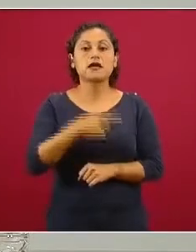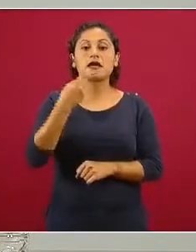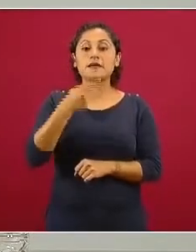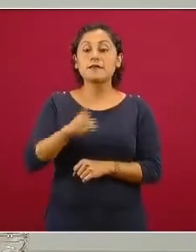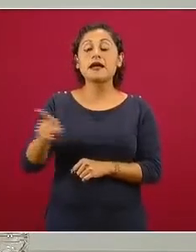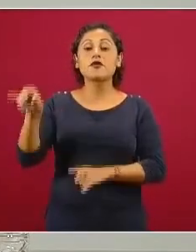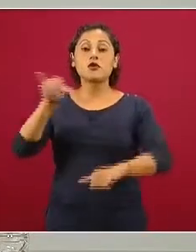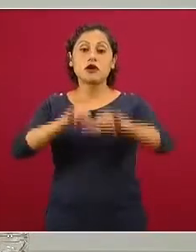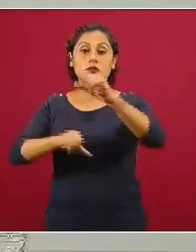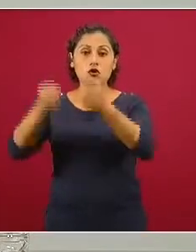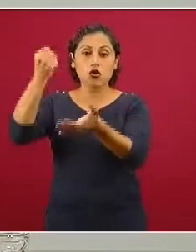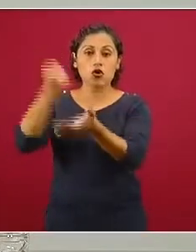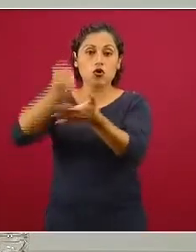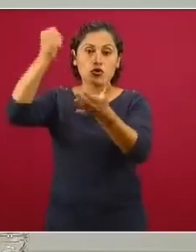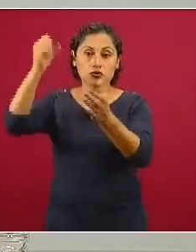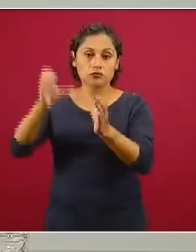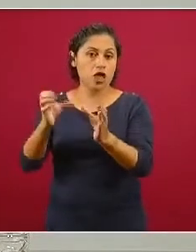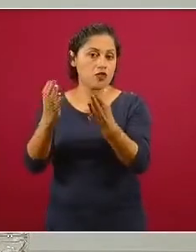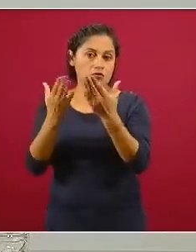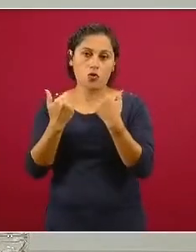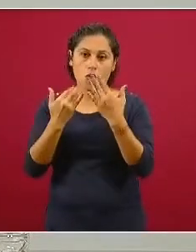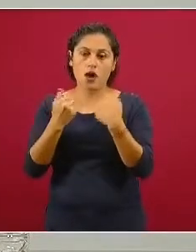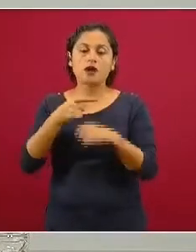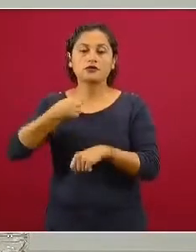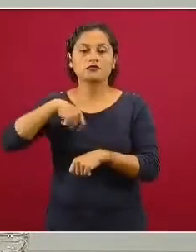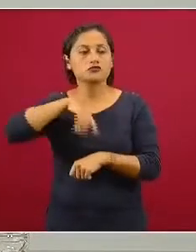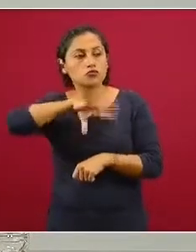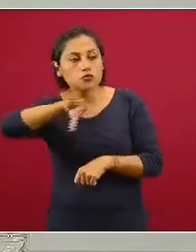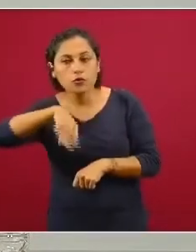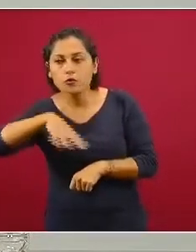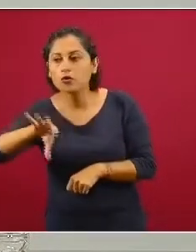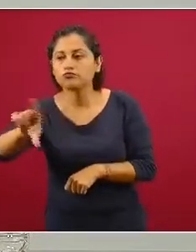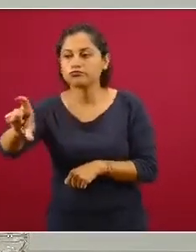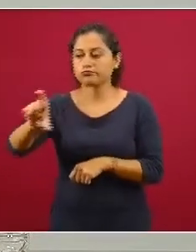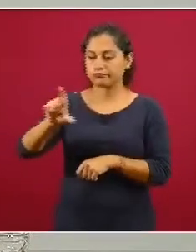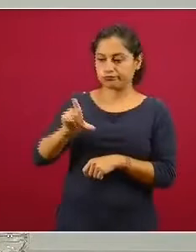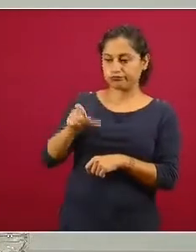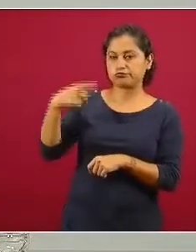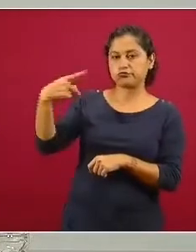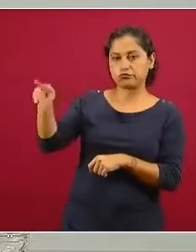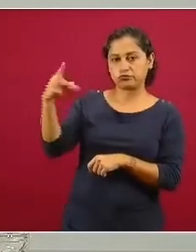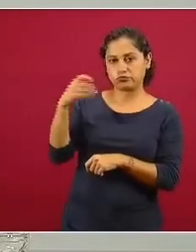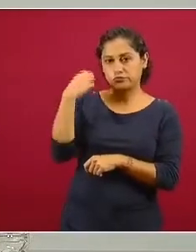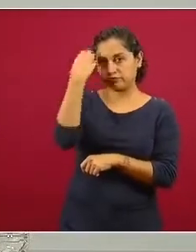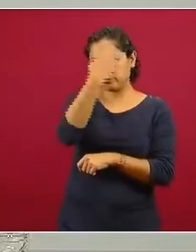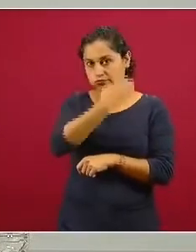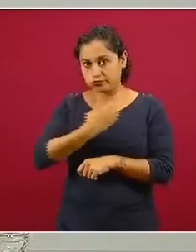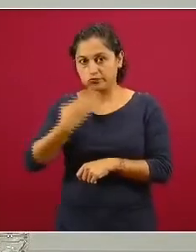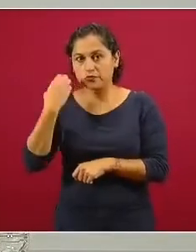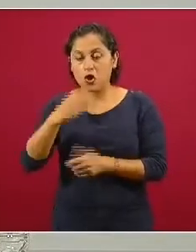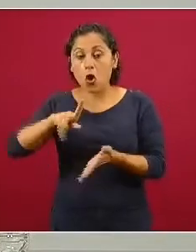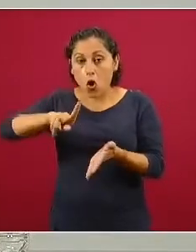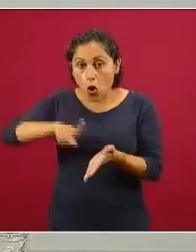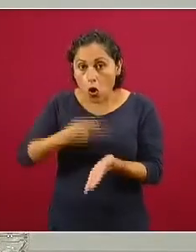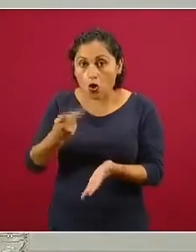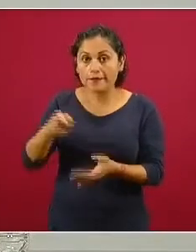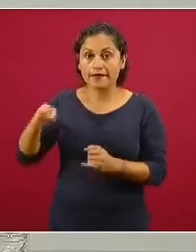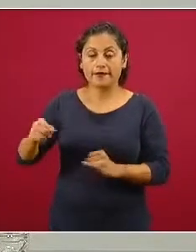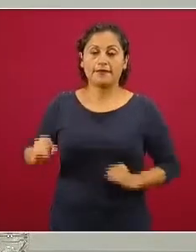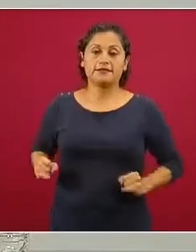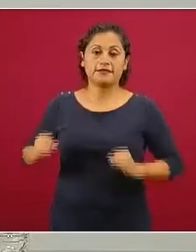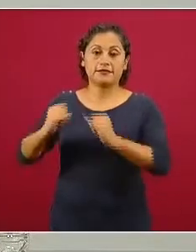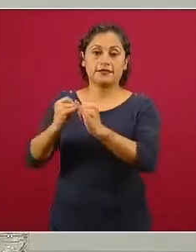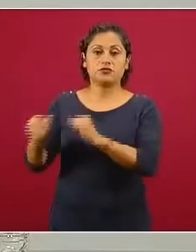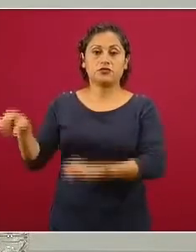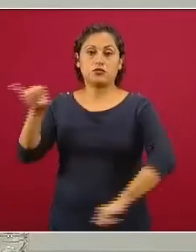Recuperamos la muestra y fue corrida esta muestra nuevamente en el Laboratorio Central de